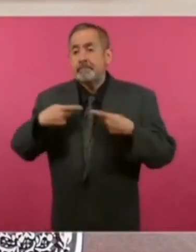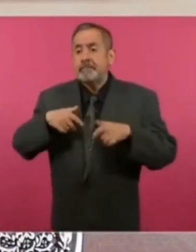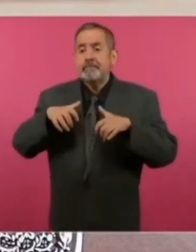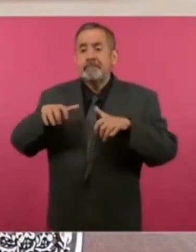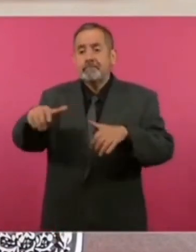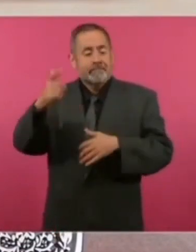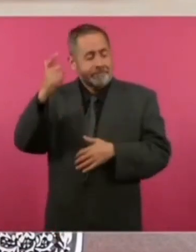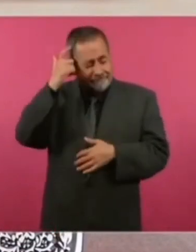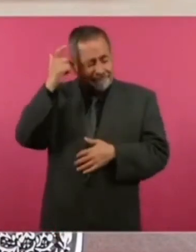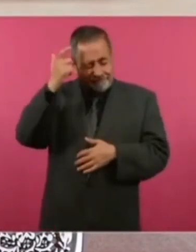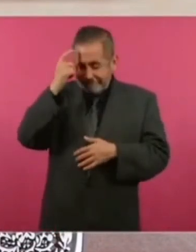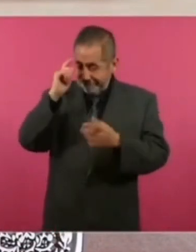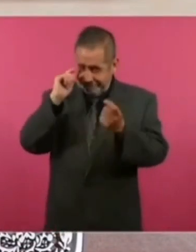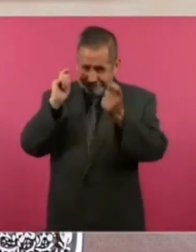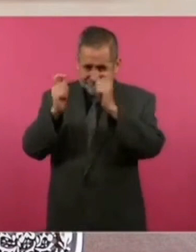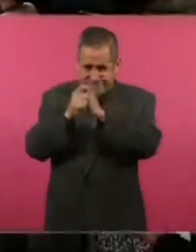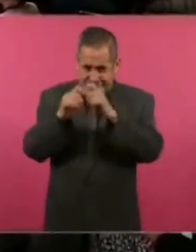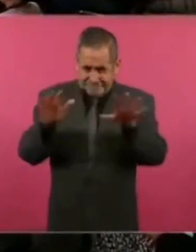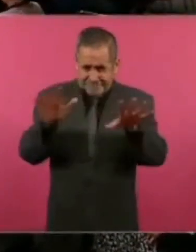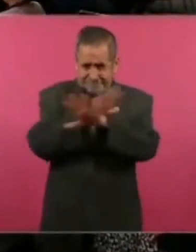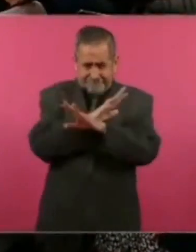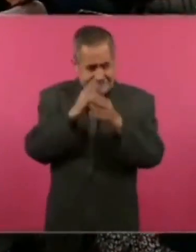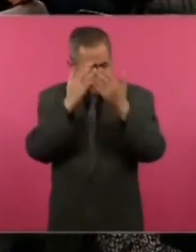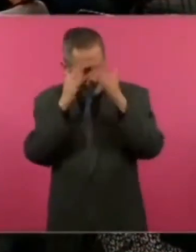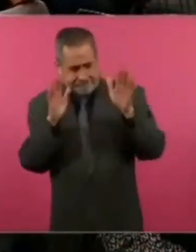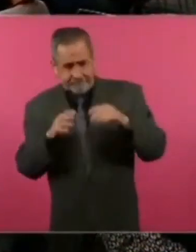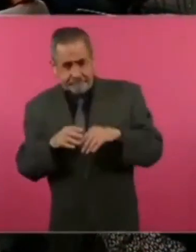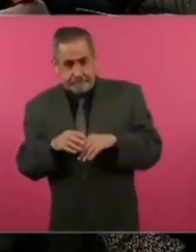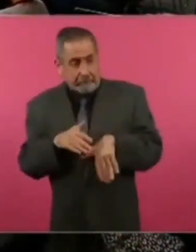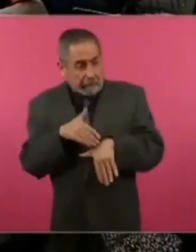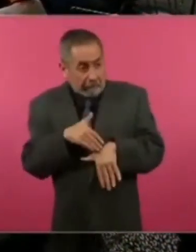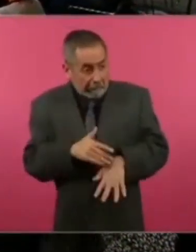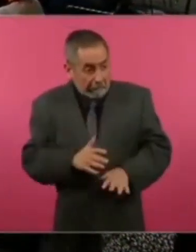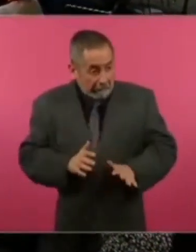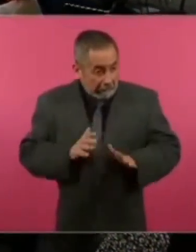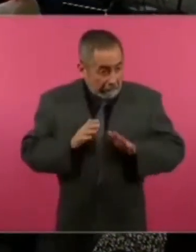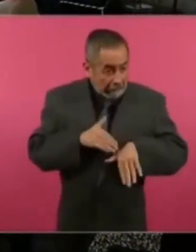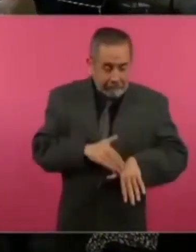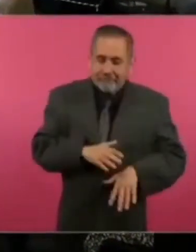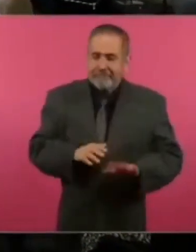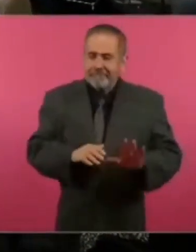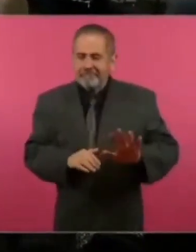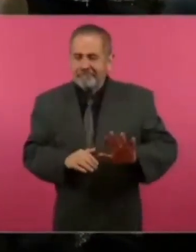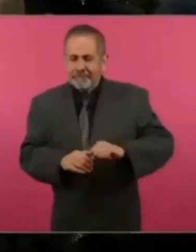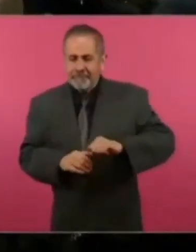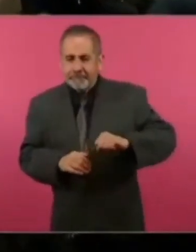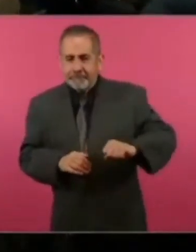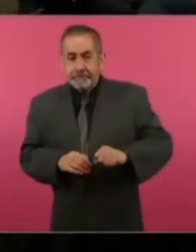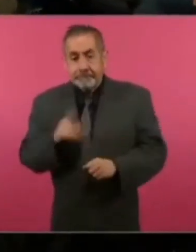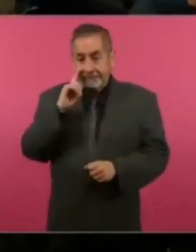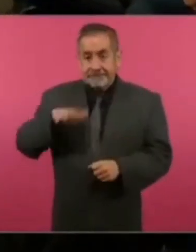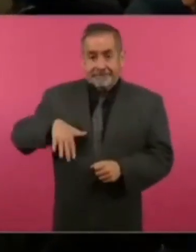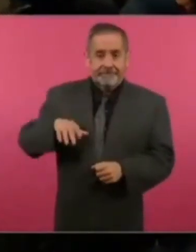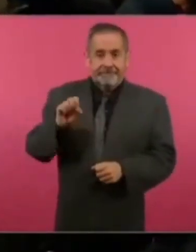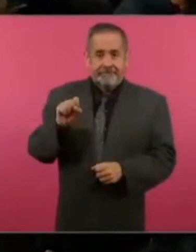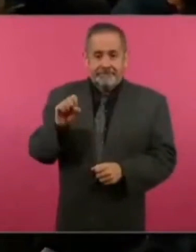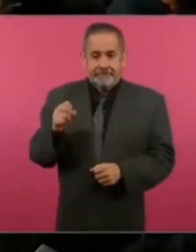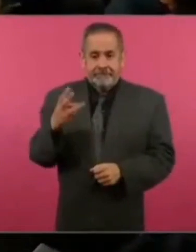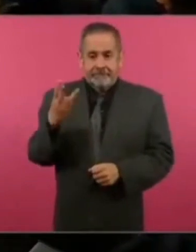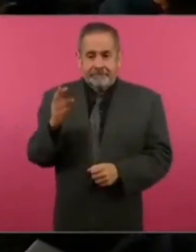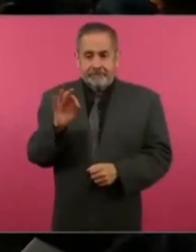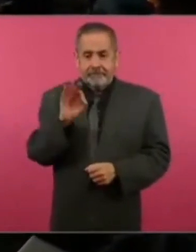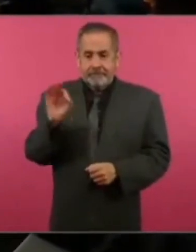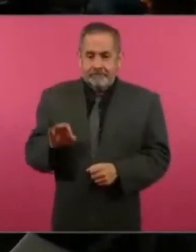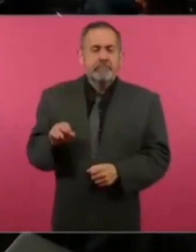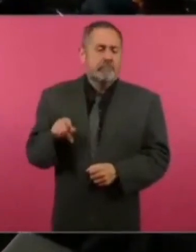pueblo. Ya es muy difícil que se engañe a la gente. Este 63%, pues es por eso.